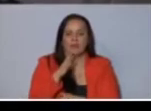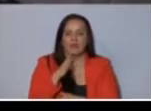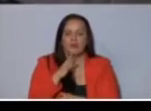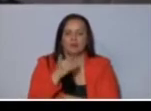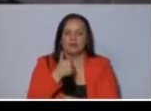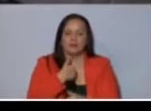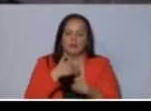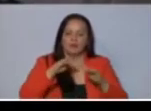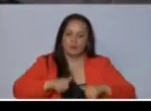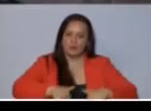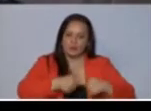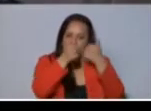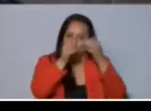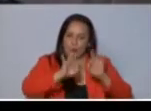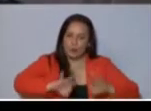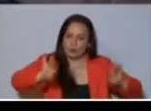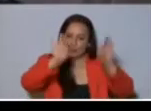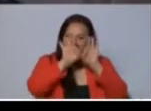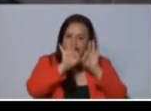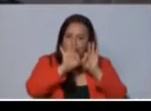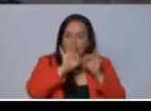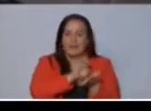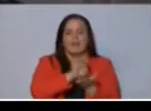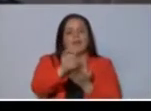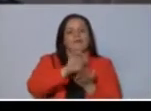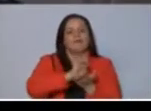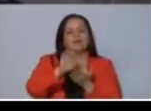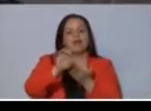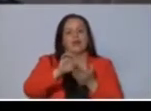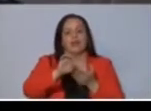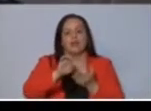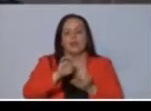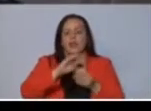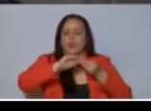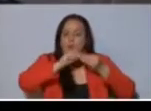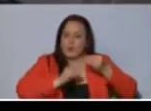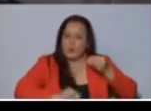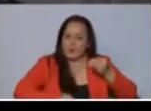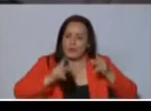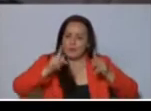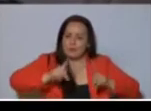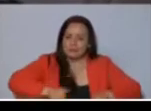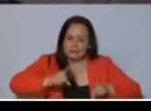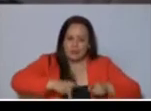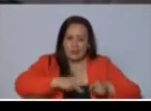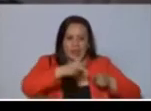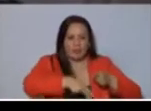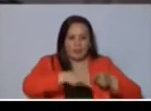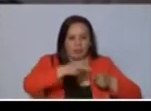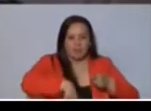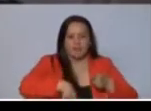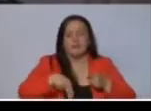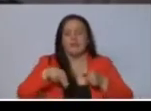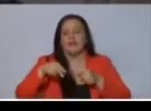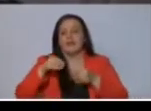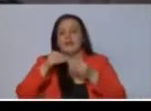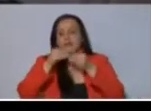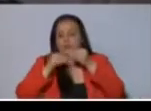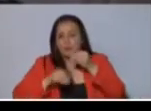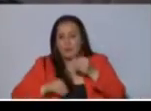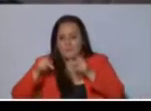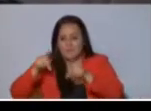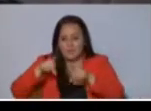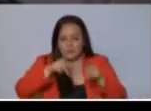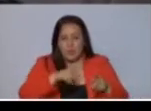reto fundamental, que es evitar que la cifra de desempleados, que es evitar que las cifras de quienes